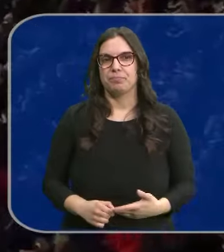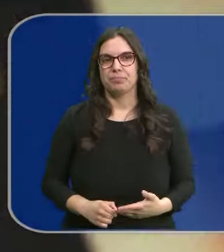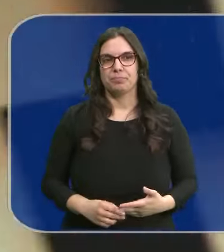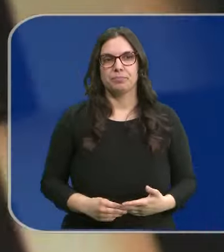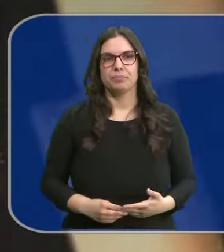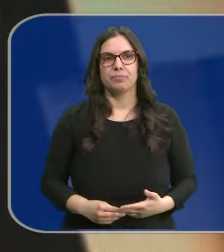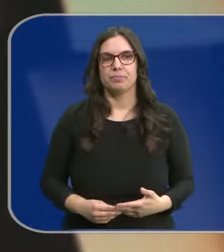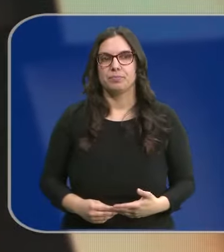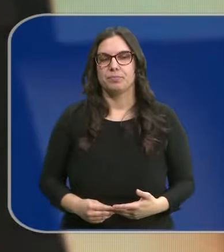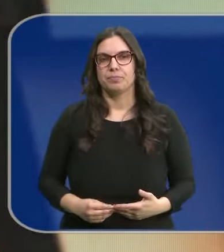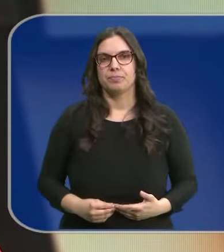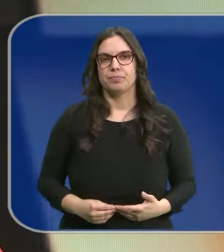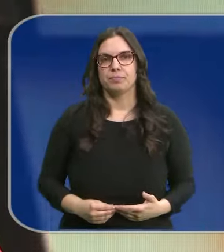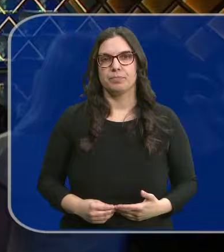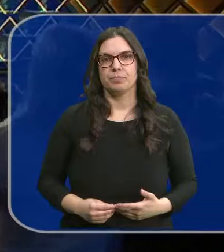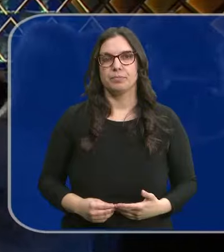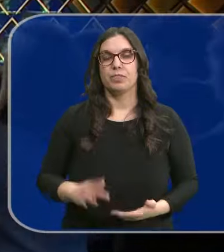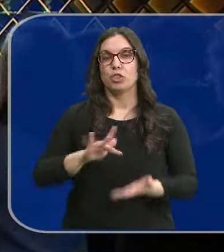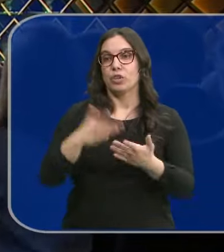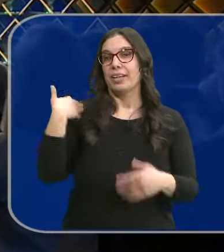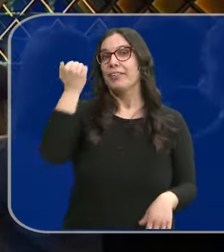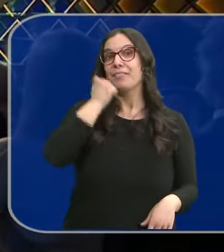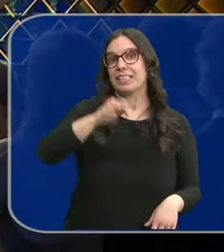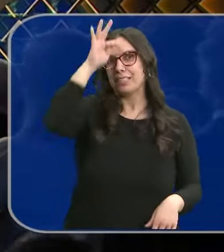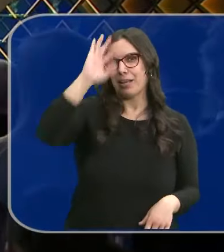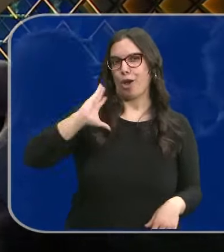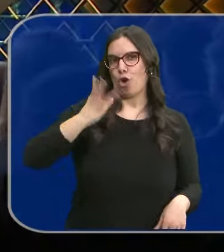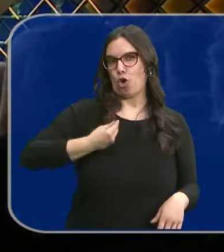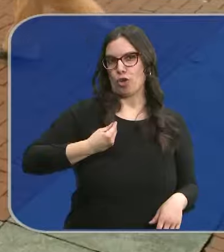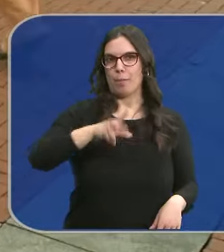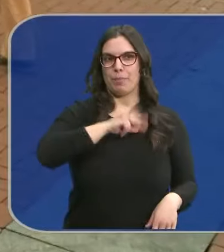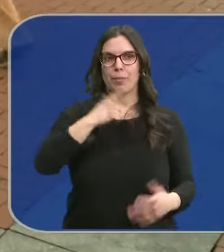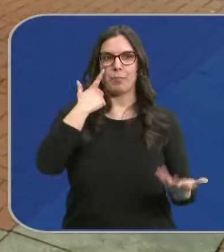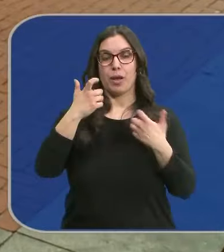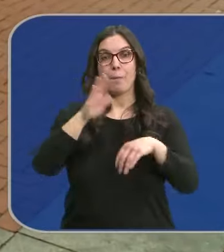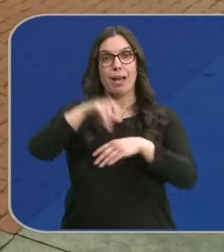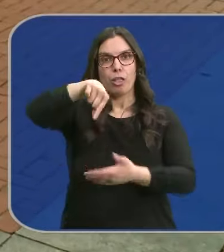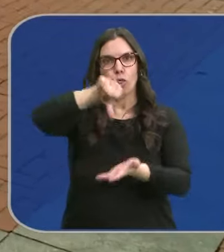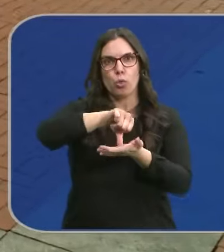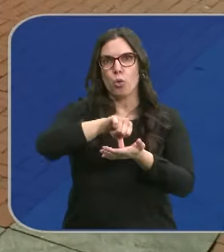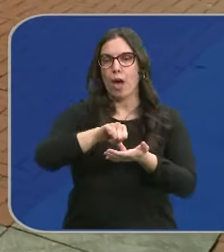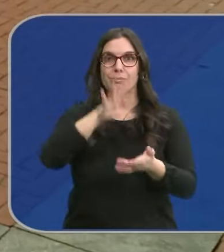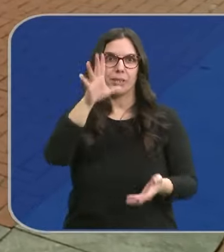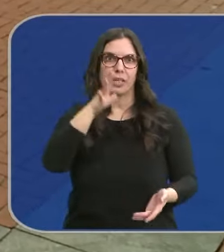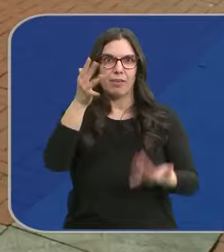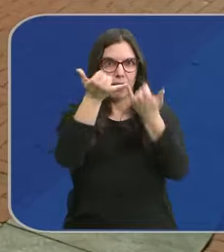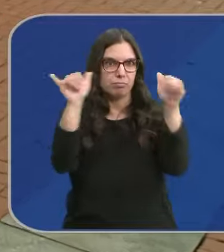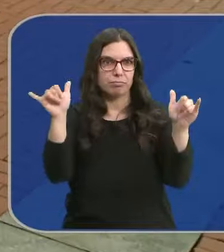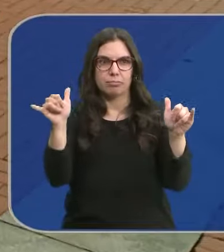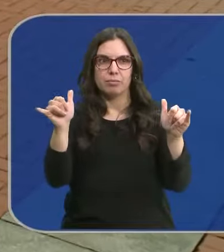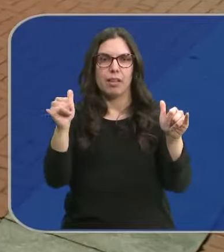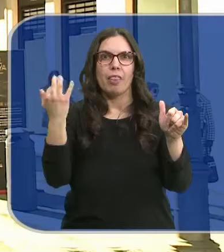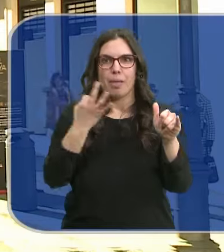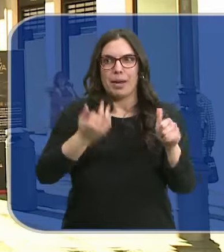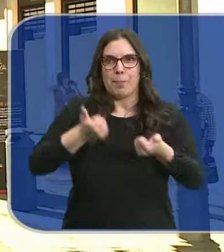Y el Goya es para... Tras un fin de semana de Goyas... Para la ciudad ha sido todo un acontecimiento que, vamos,